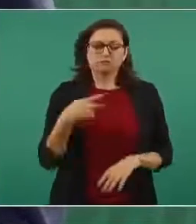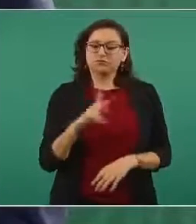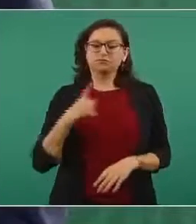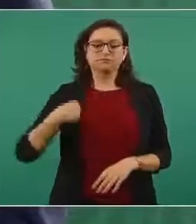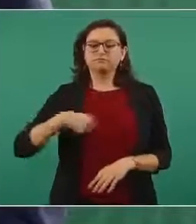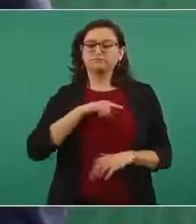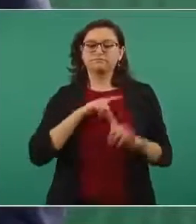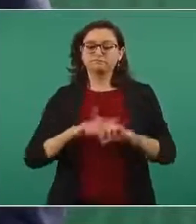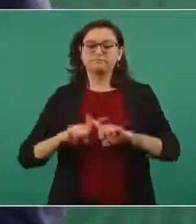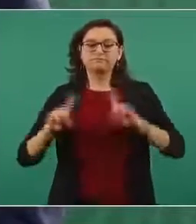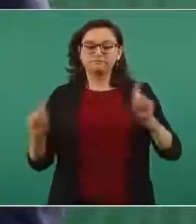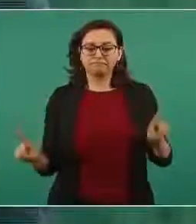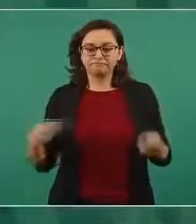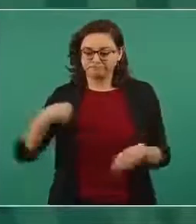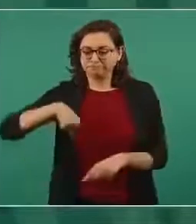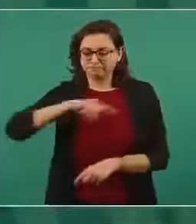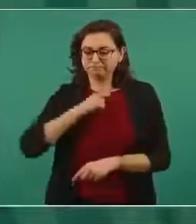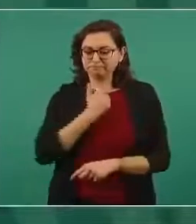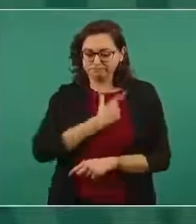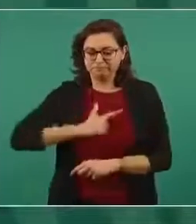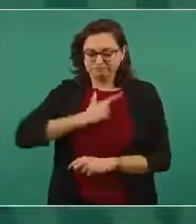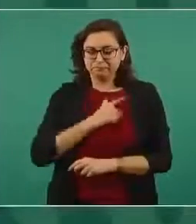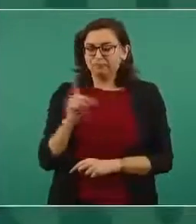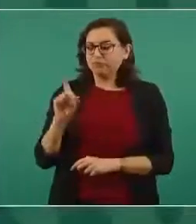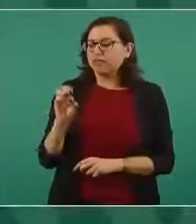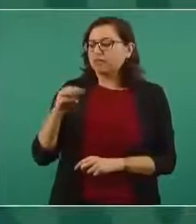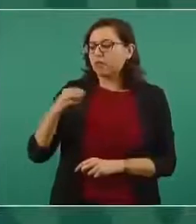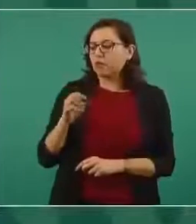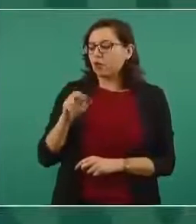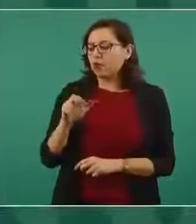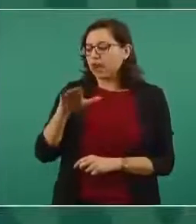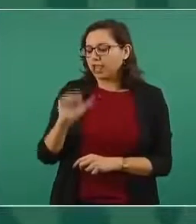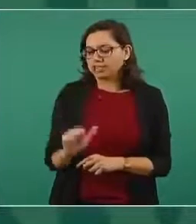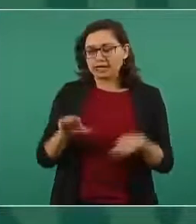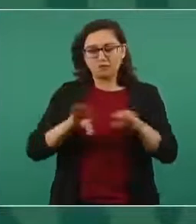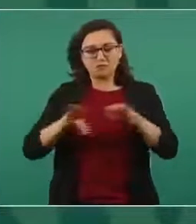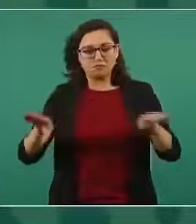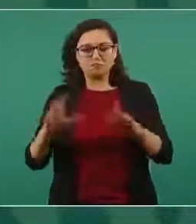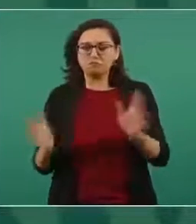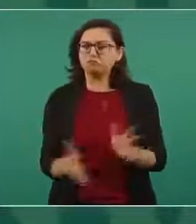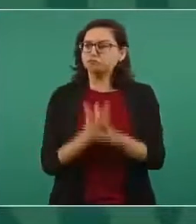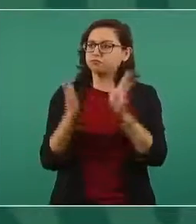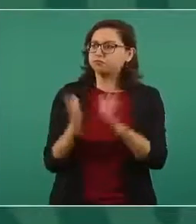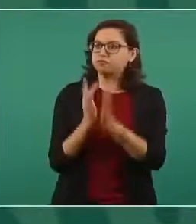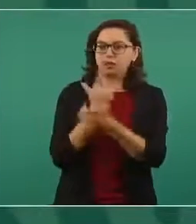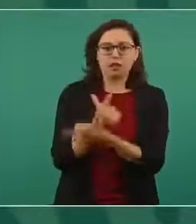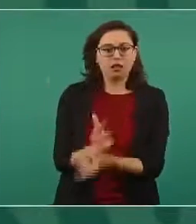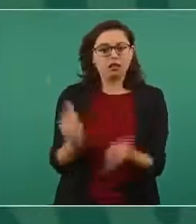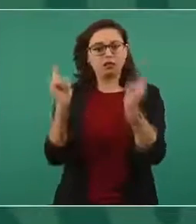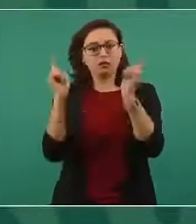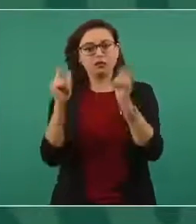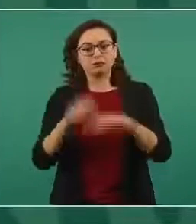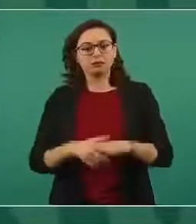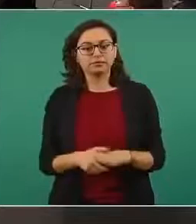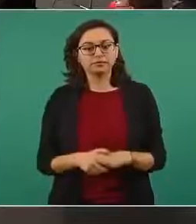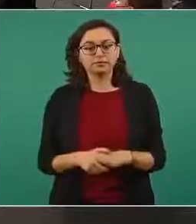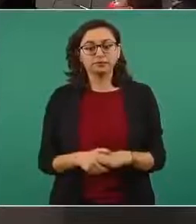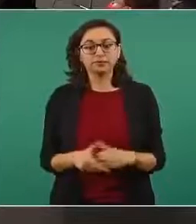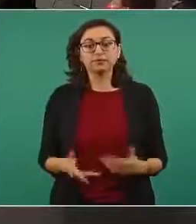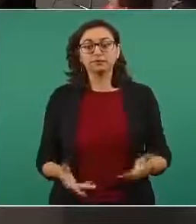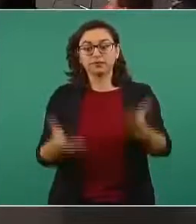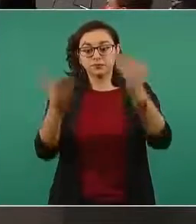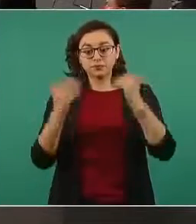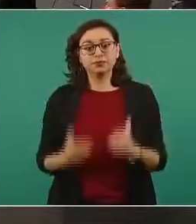democracia y garantizar las libertades. Acerca del